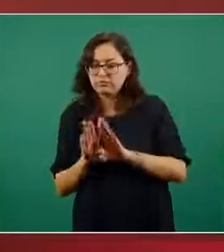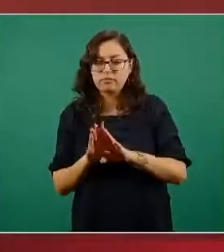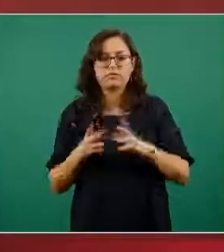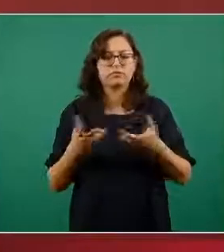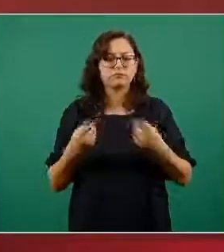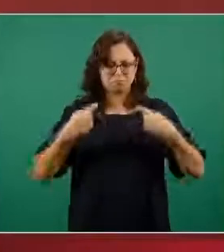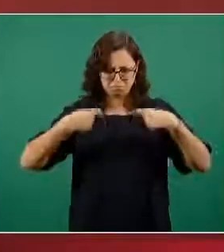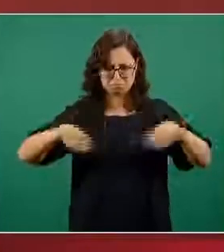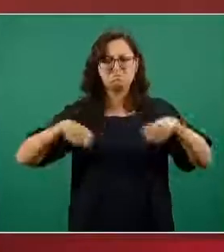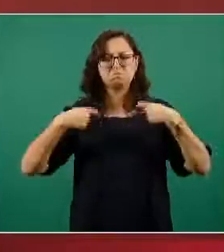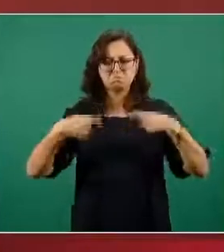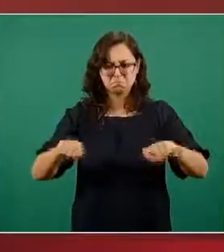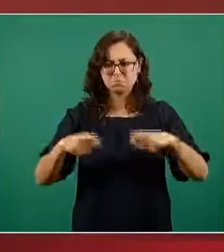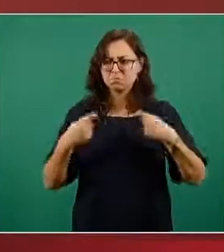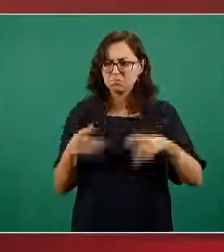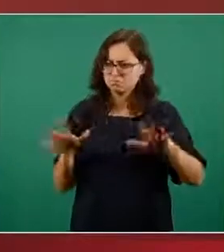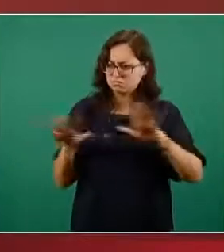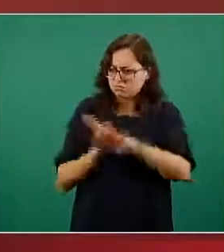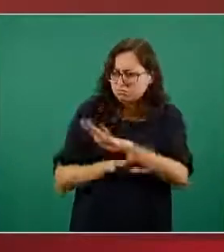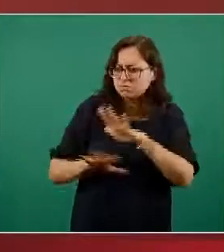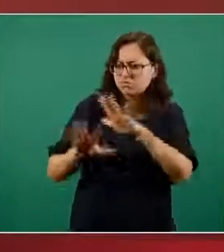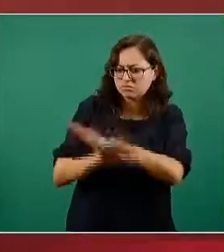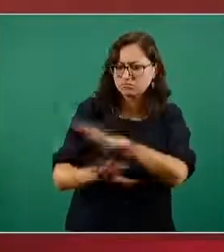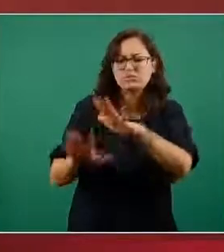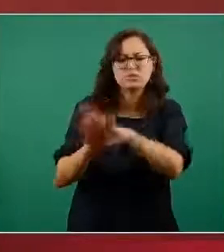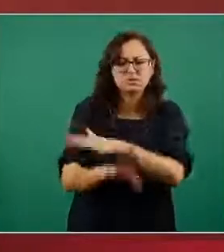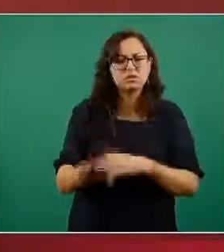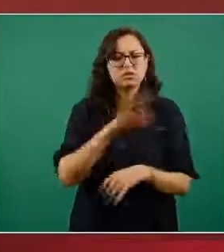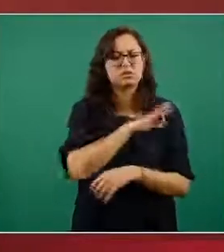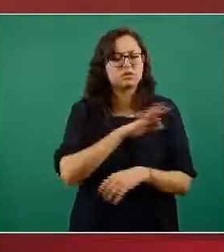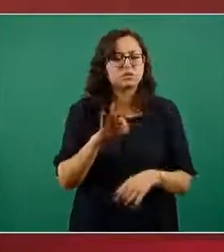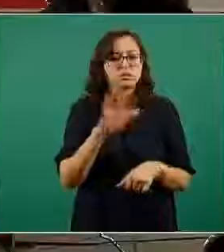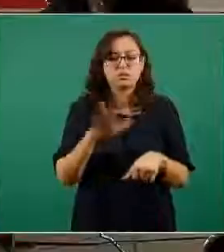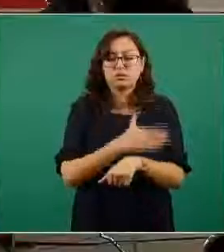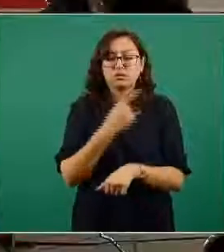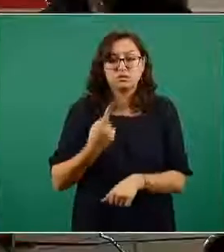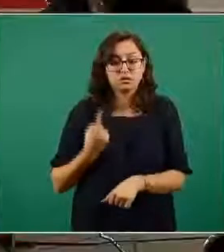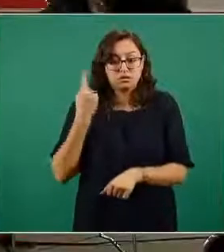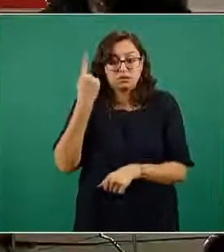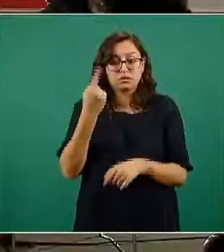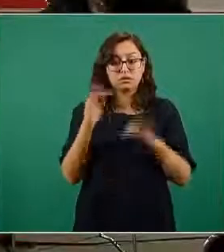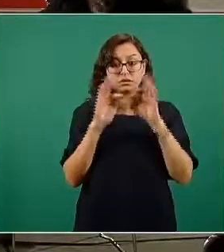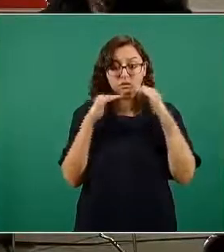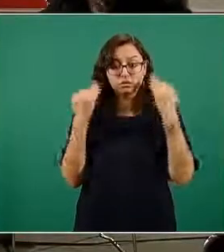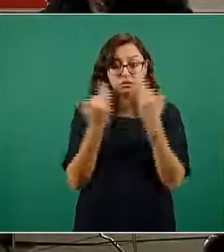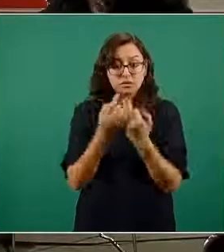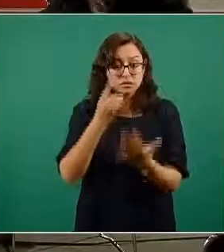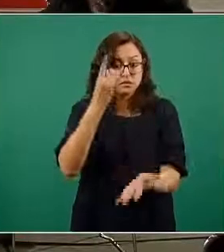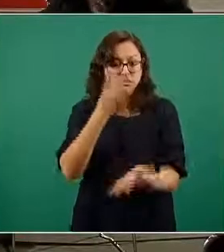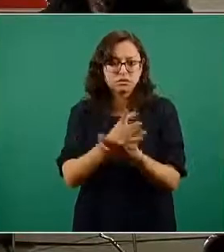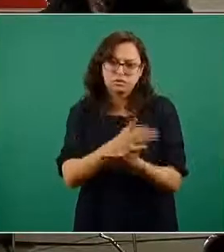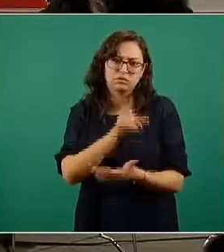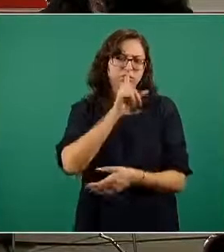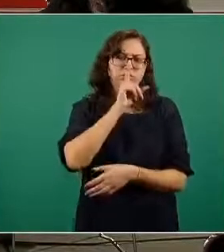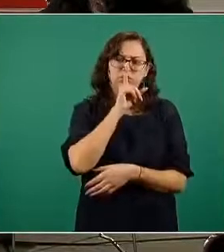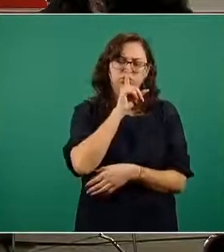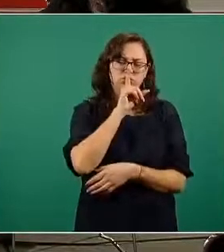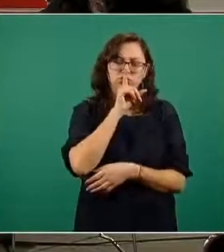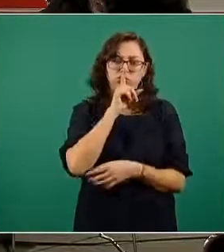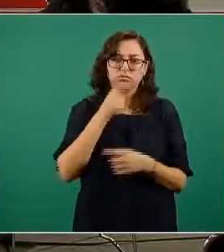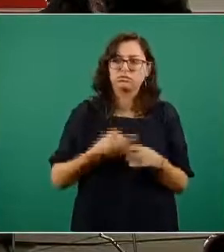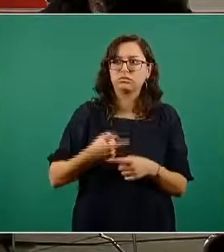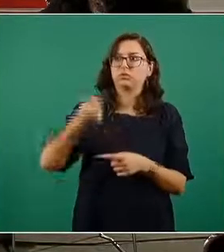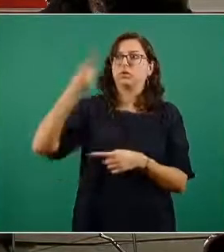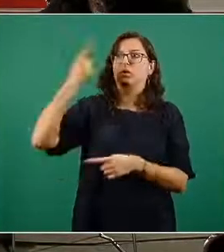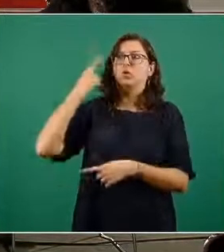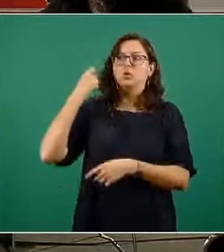tener muy claro que no hay una fórmula única con la que se empieza y se acaba ha cambiado el conocimiento ha cambiado el comportamiento del virus